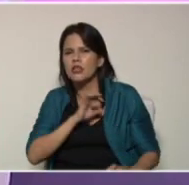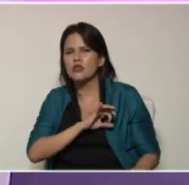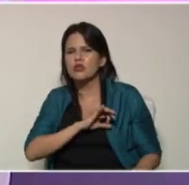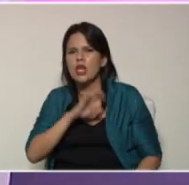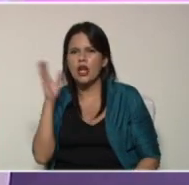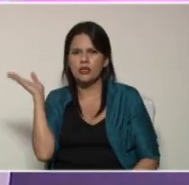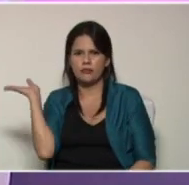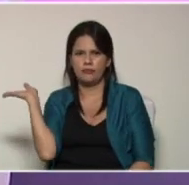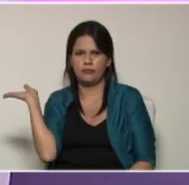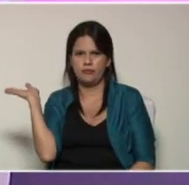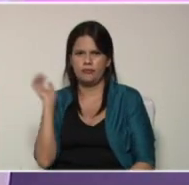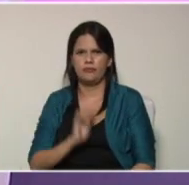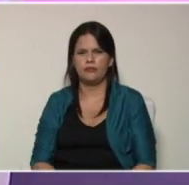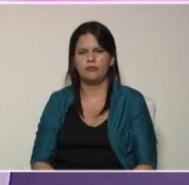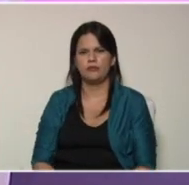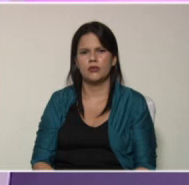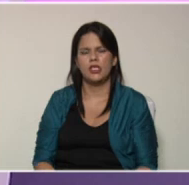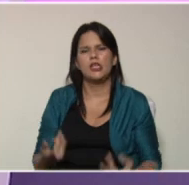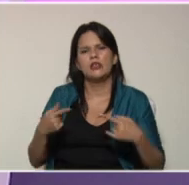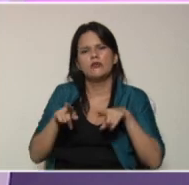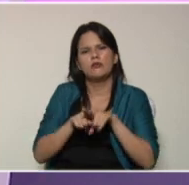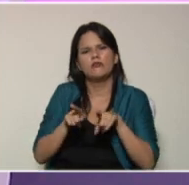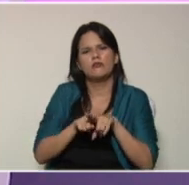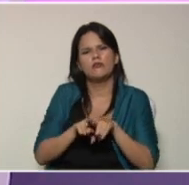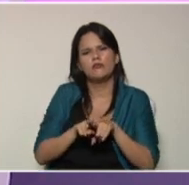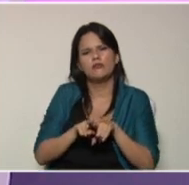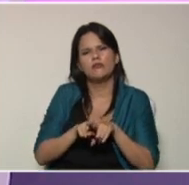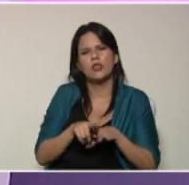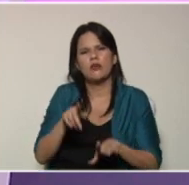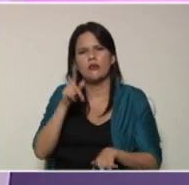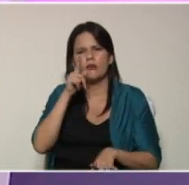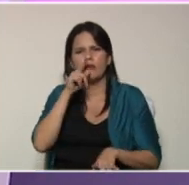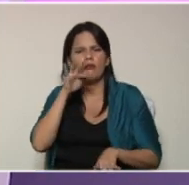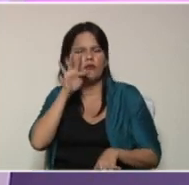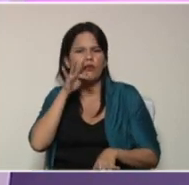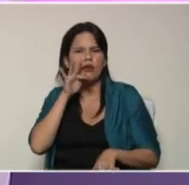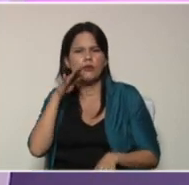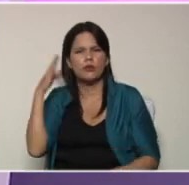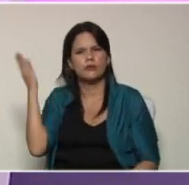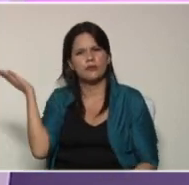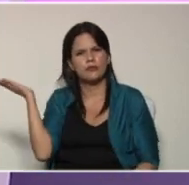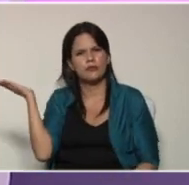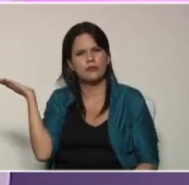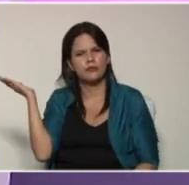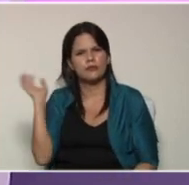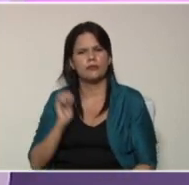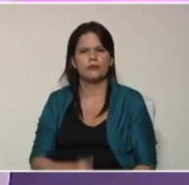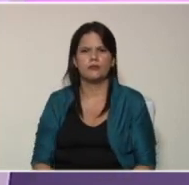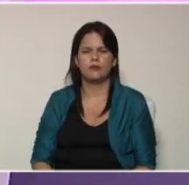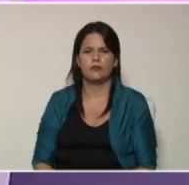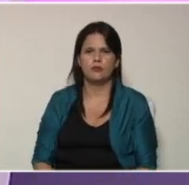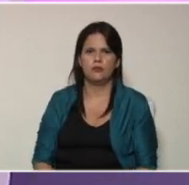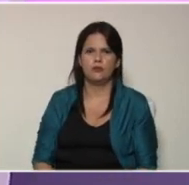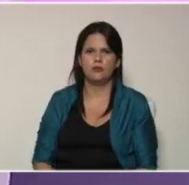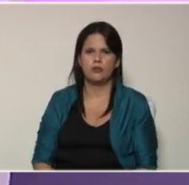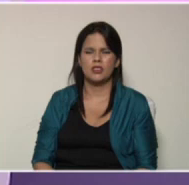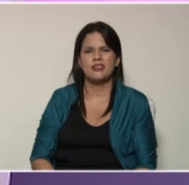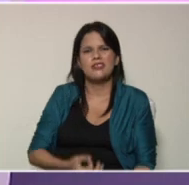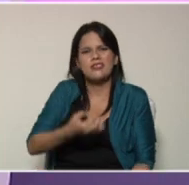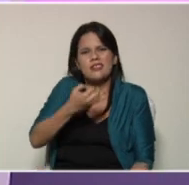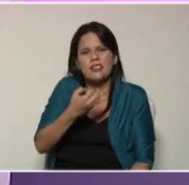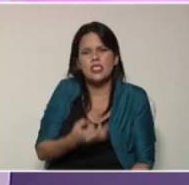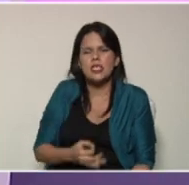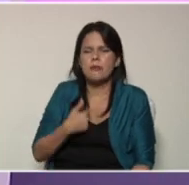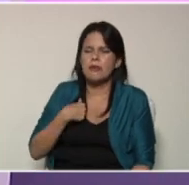familia escuela uno y por supuesto en instagram y facebook arroba cada familia una escuela siempre